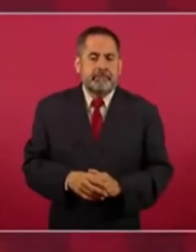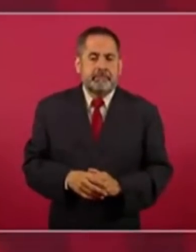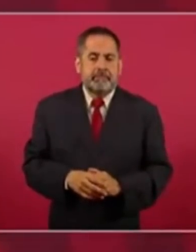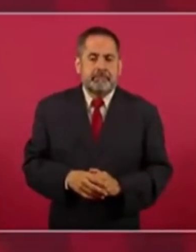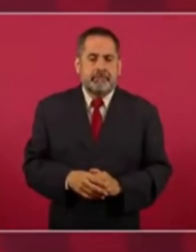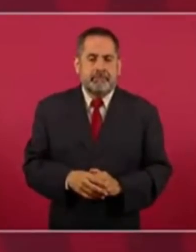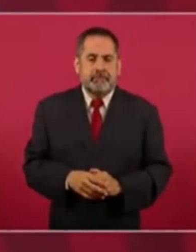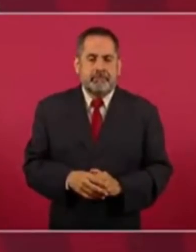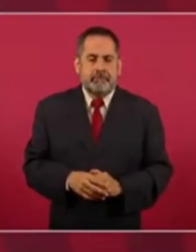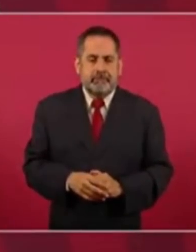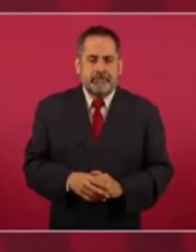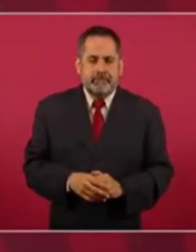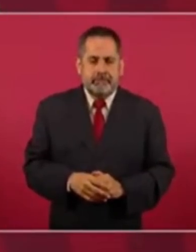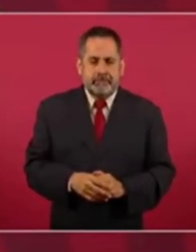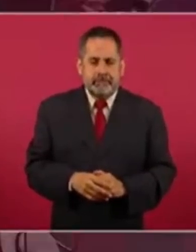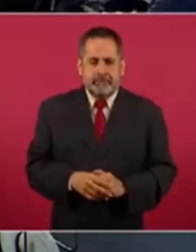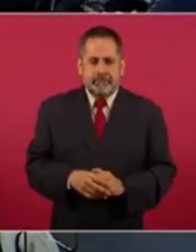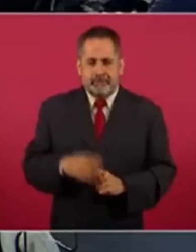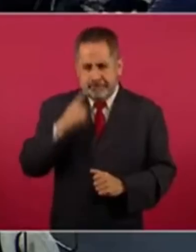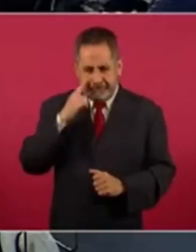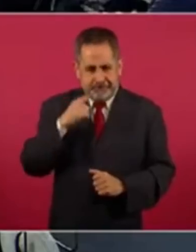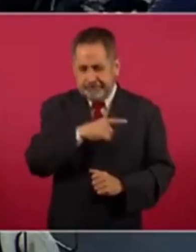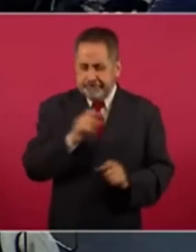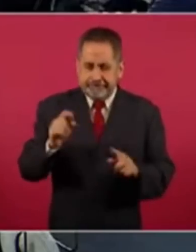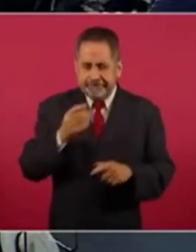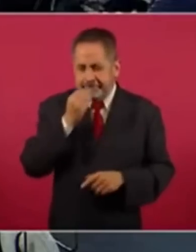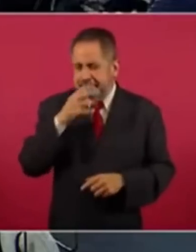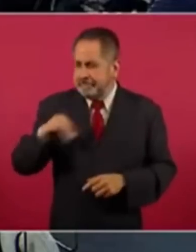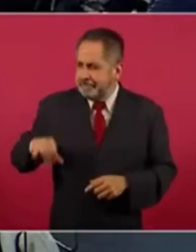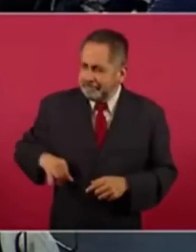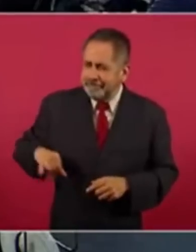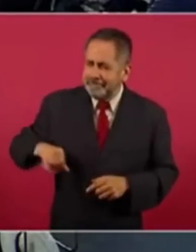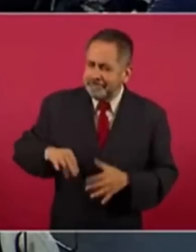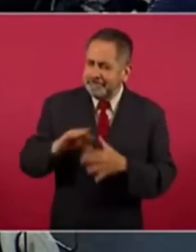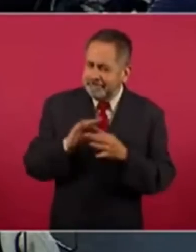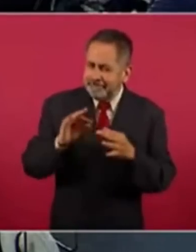pero este es interesante porque